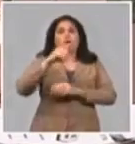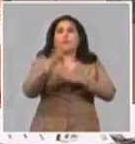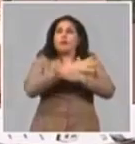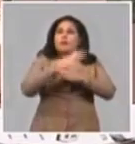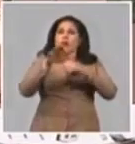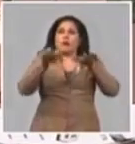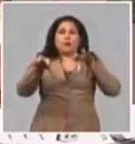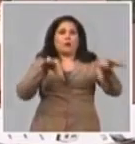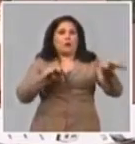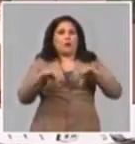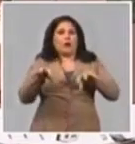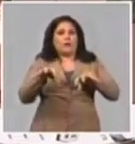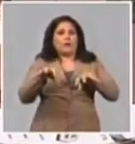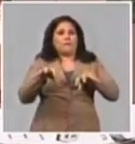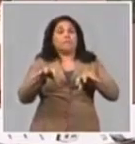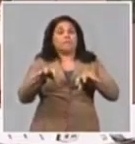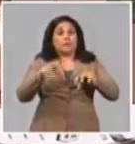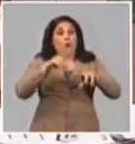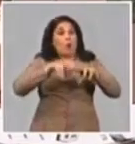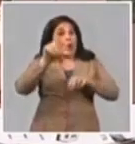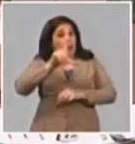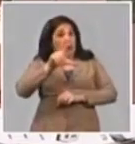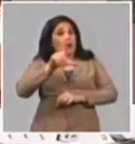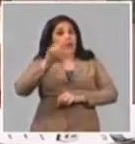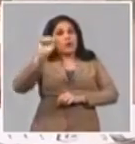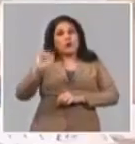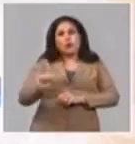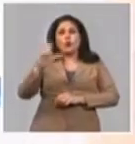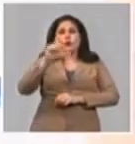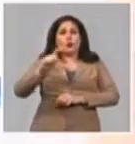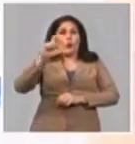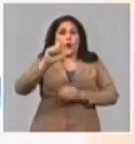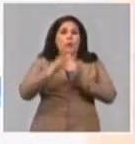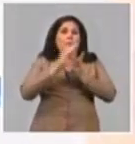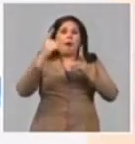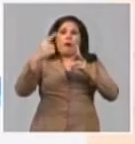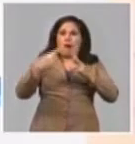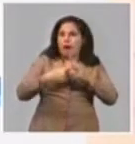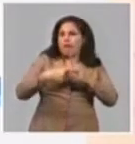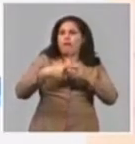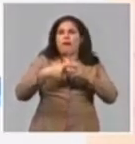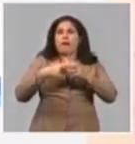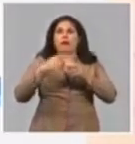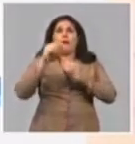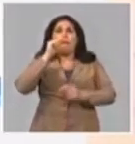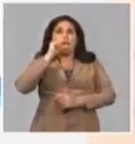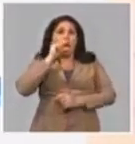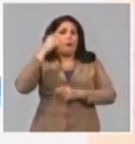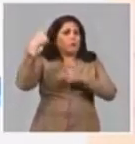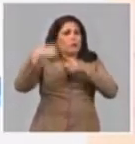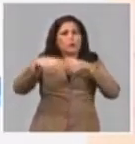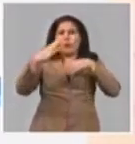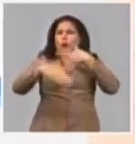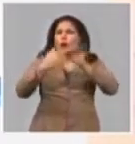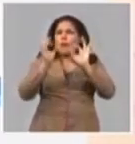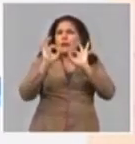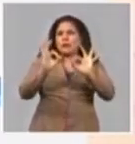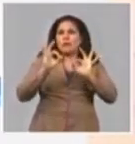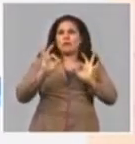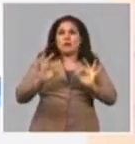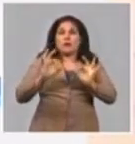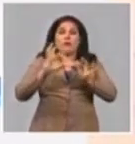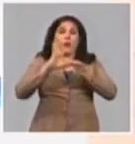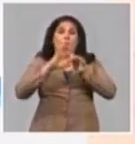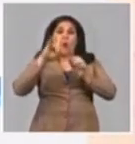lugares. En Holguín Sur, en Cueto, en Mayarín, en Saguetano, Antilla, Habanes y un problema específico en Guatemala.